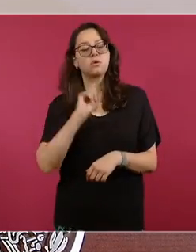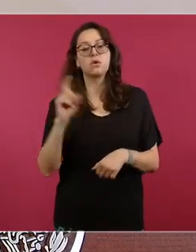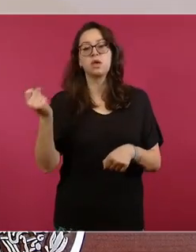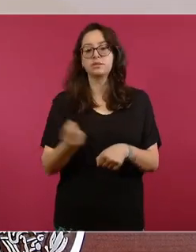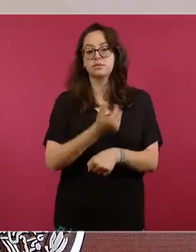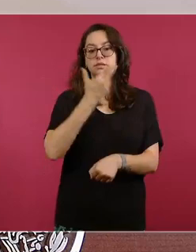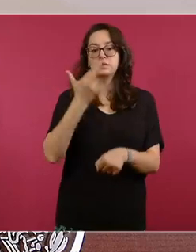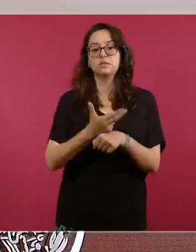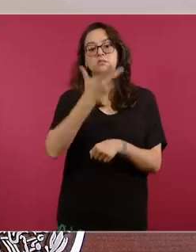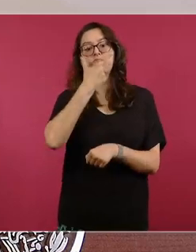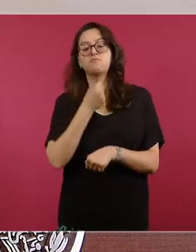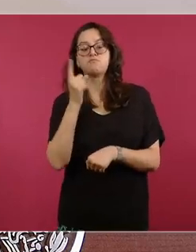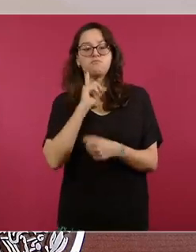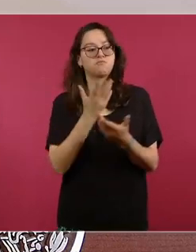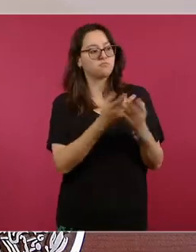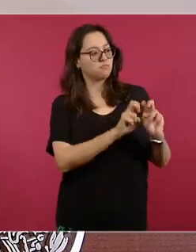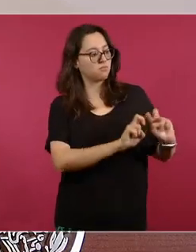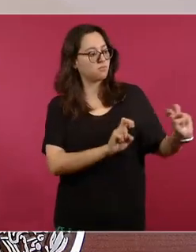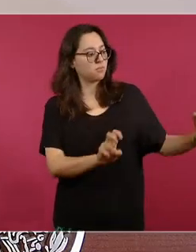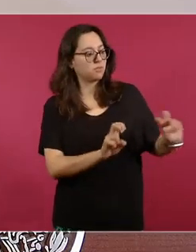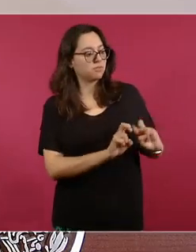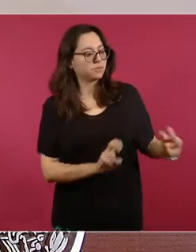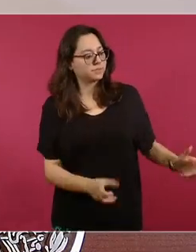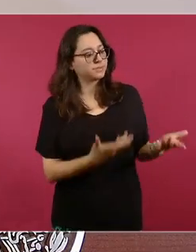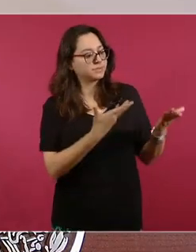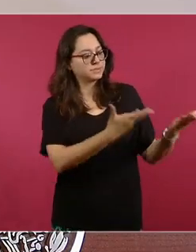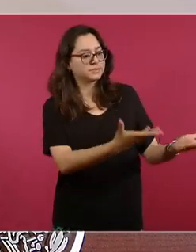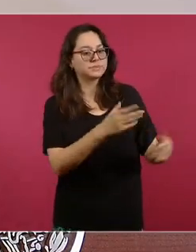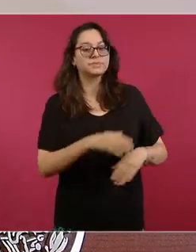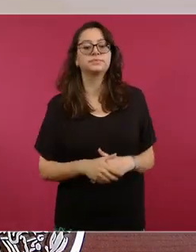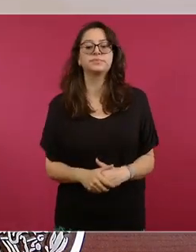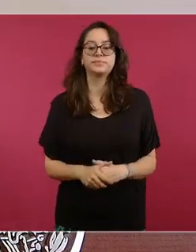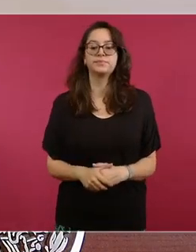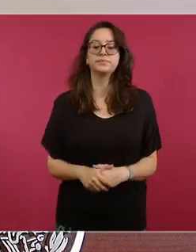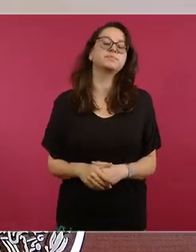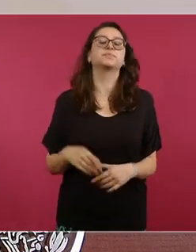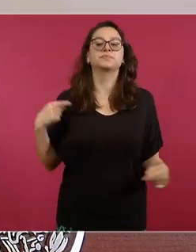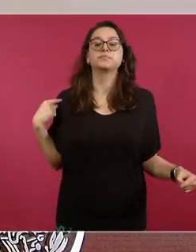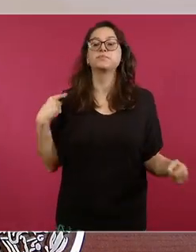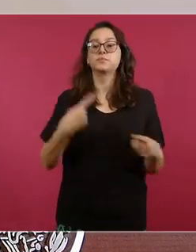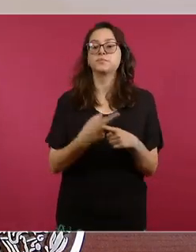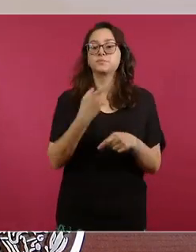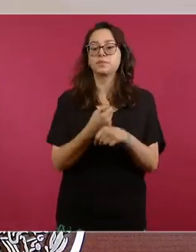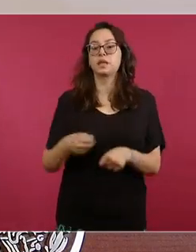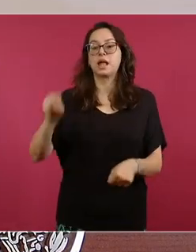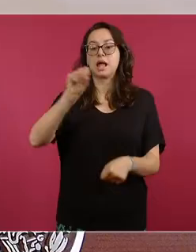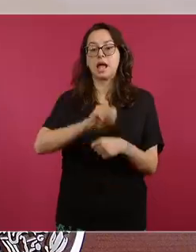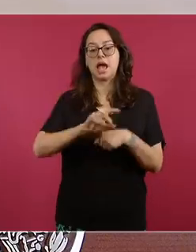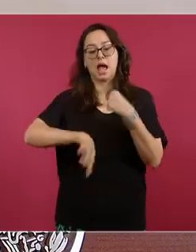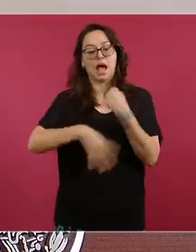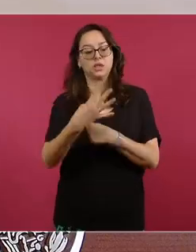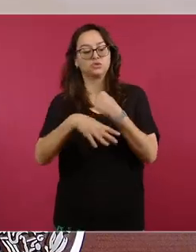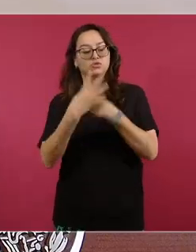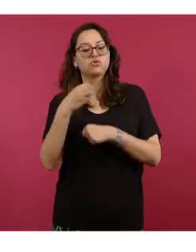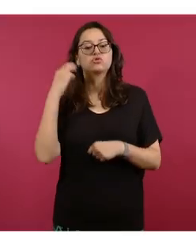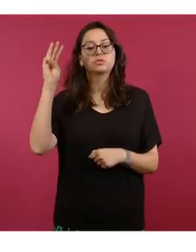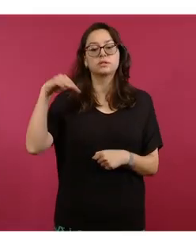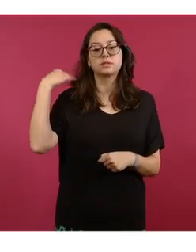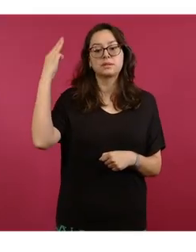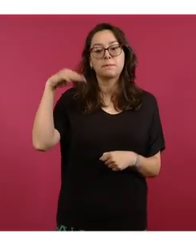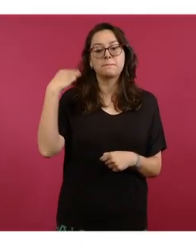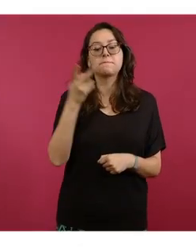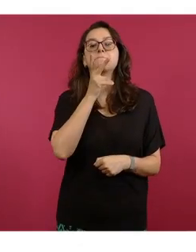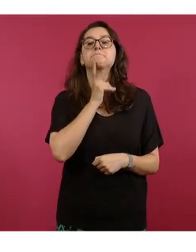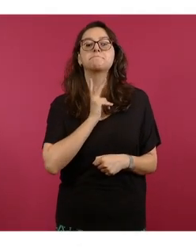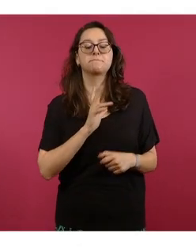esta semana y tenemos los datos de que la mezcla mexicana, el 14 de marzo, se registró con un precio de